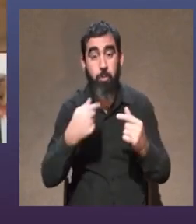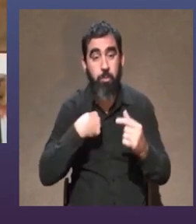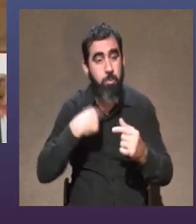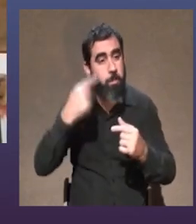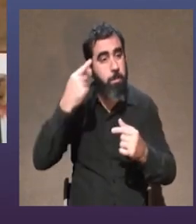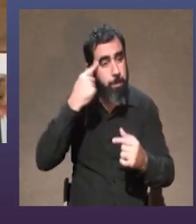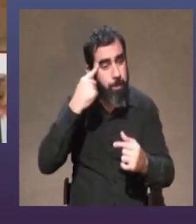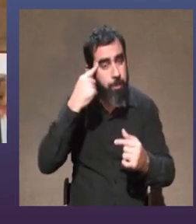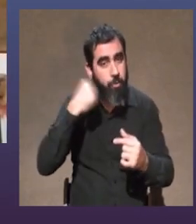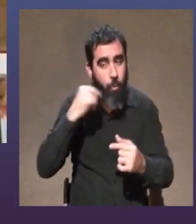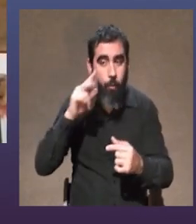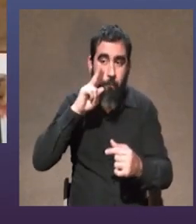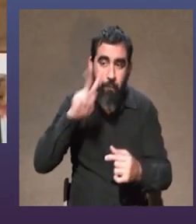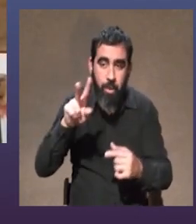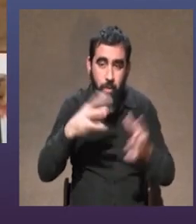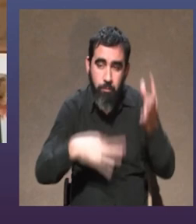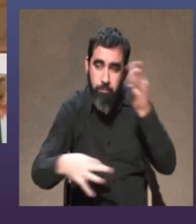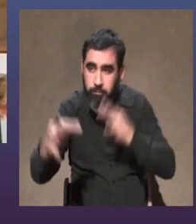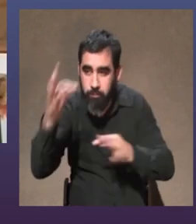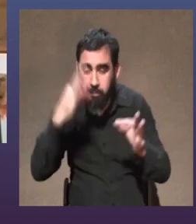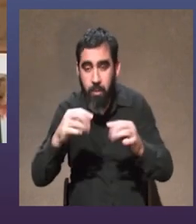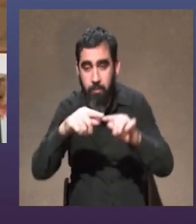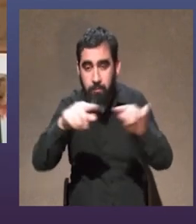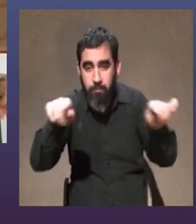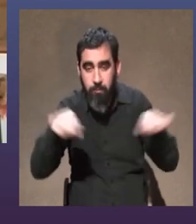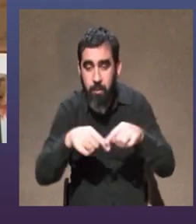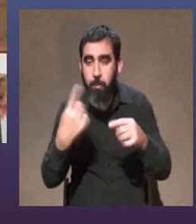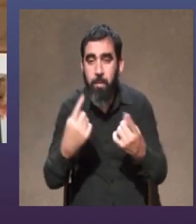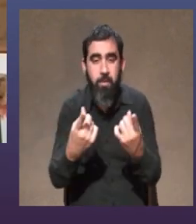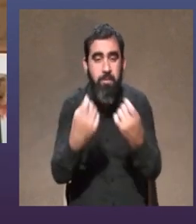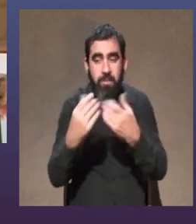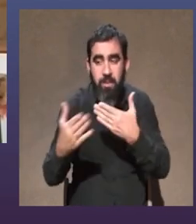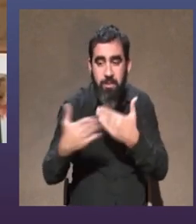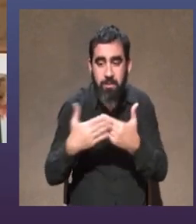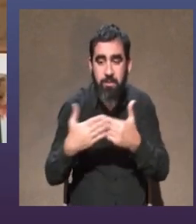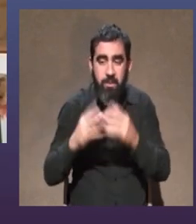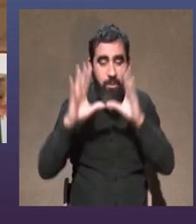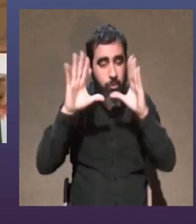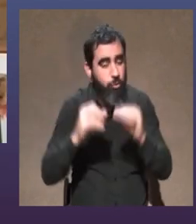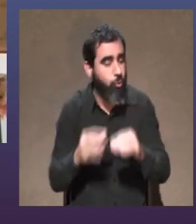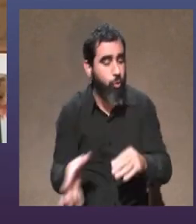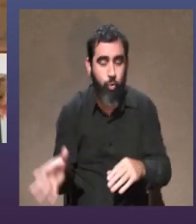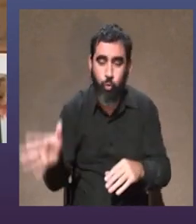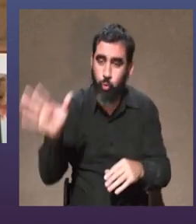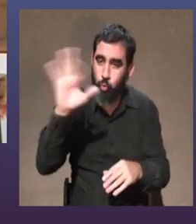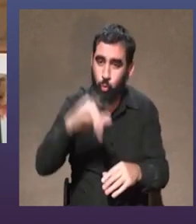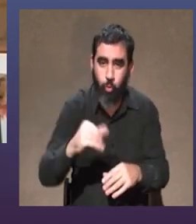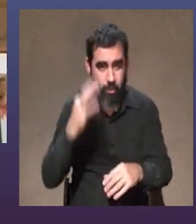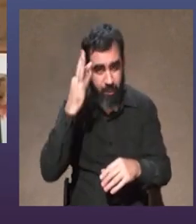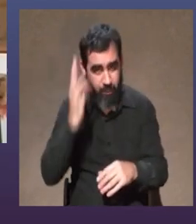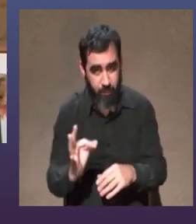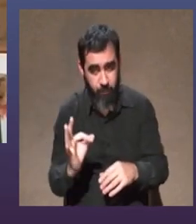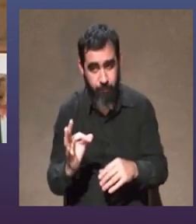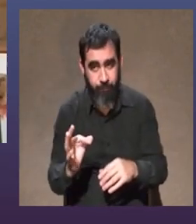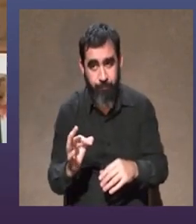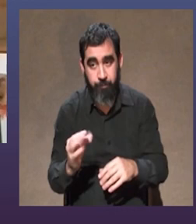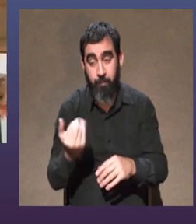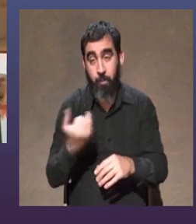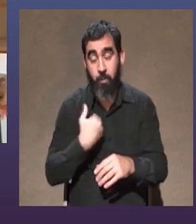porque uno lo intuye o porque uno va a ver la obra pero esa necesidad de cercanía la tenemos todos los días me parece